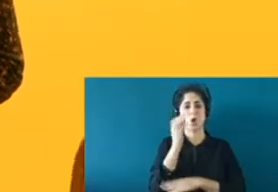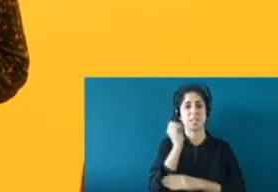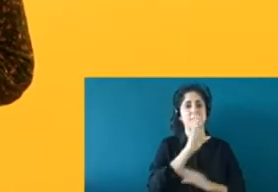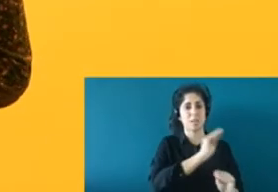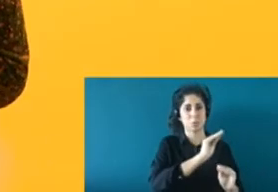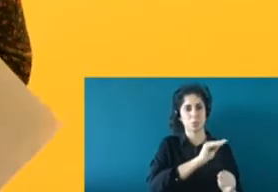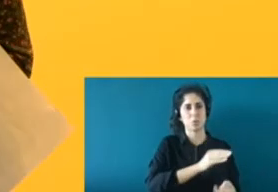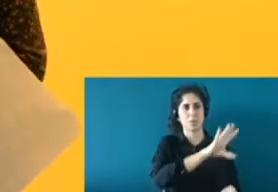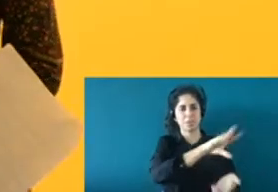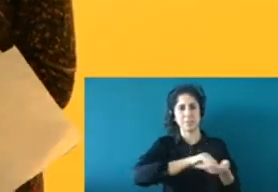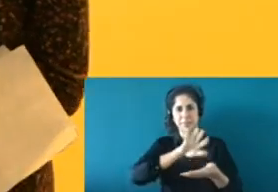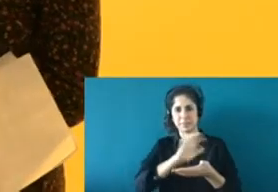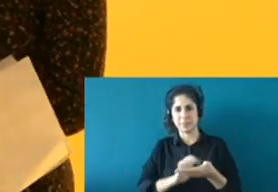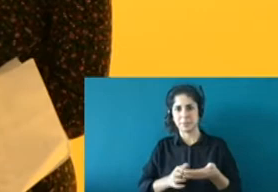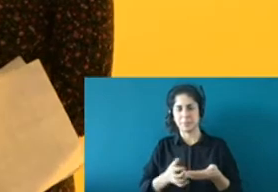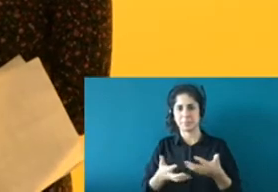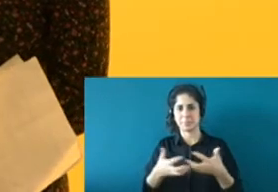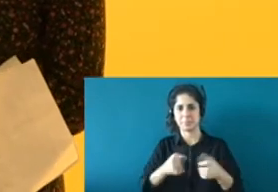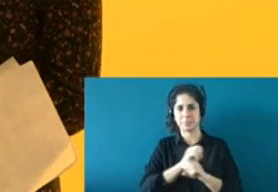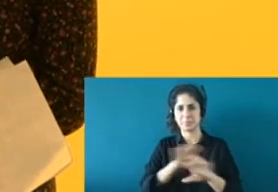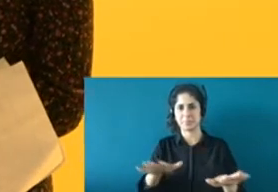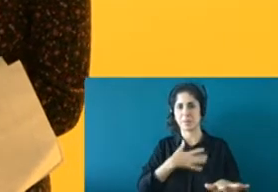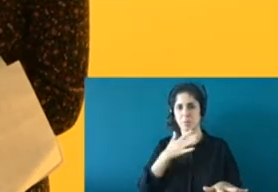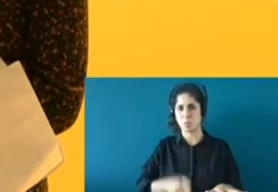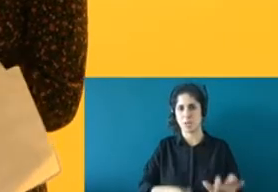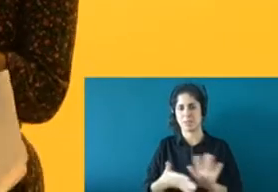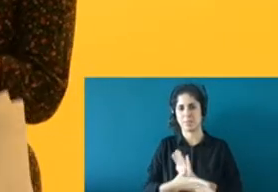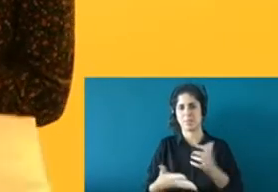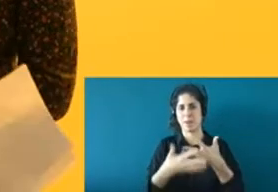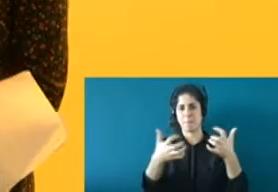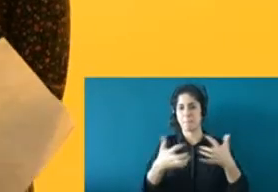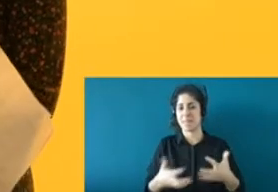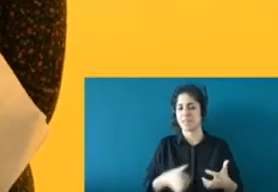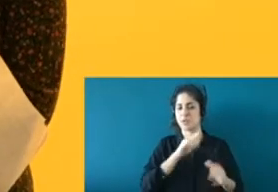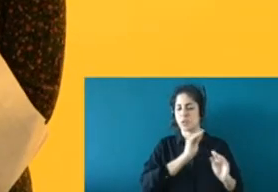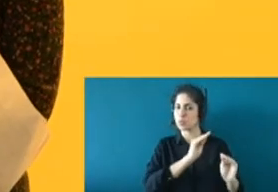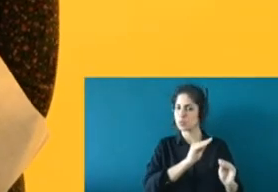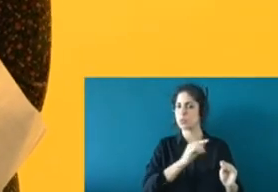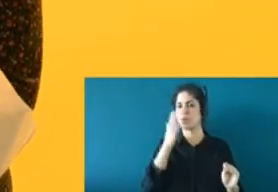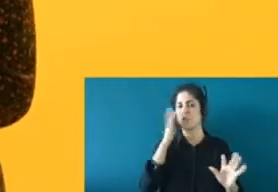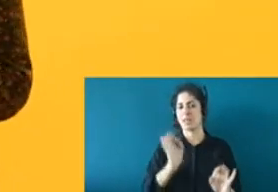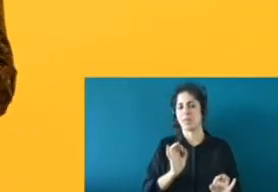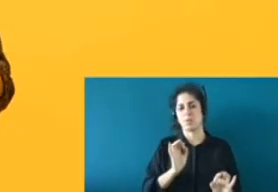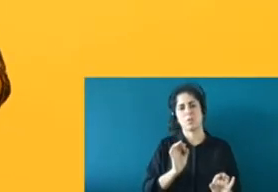publicación, que ese texto es muy potente como para ser publicado, como un artículo o como una